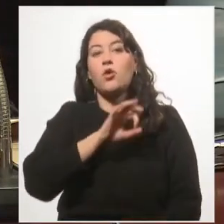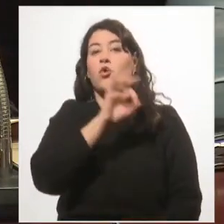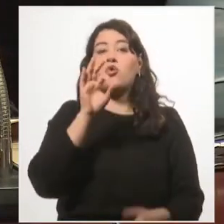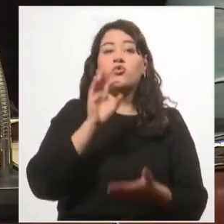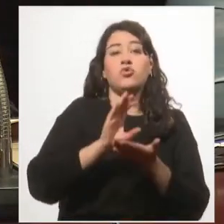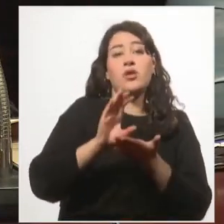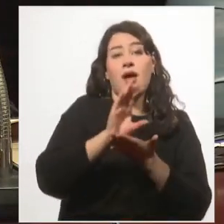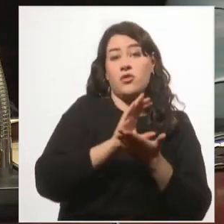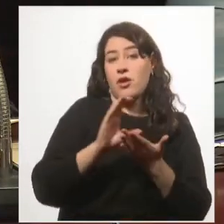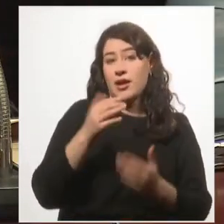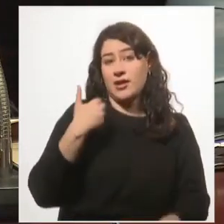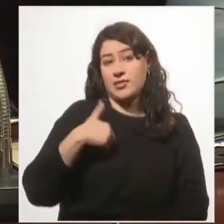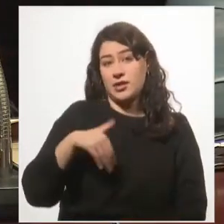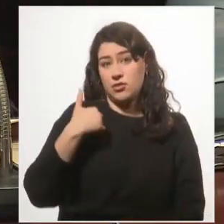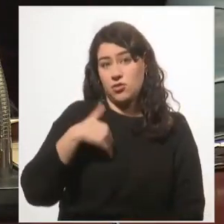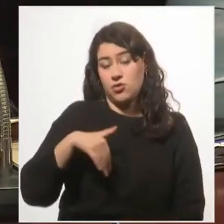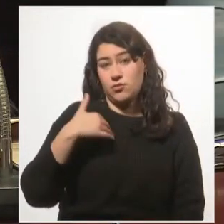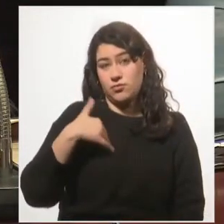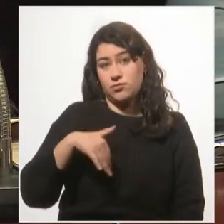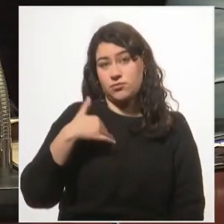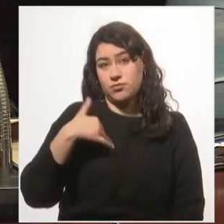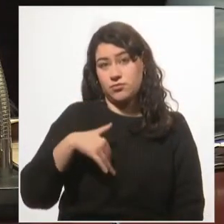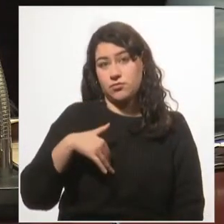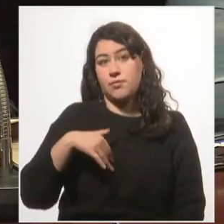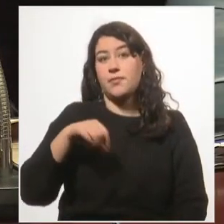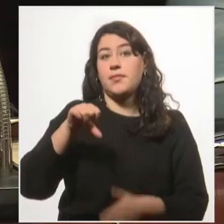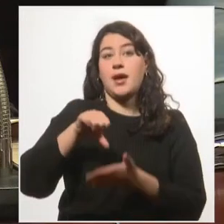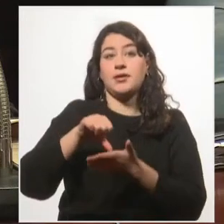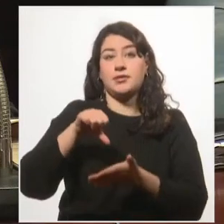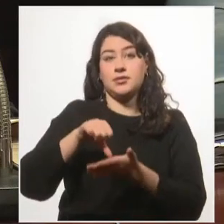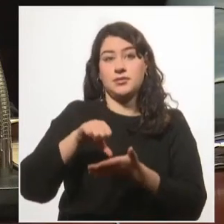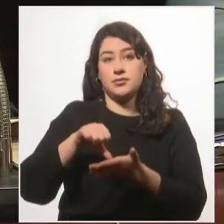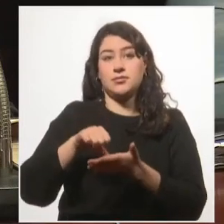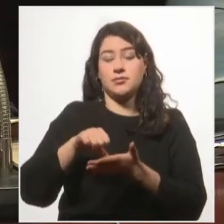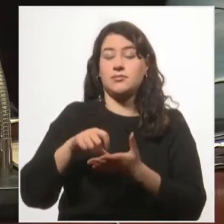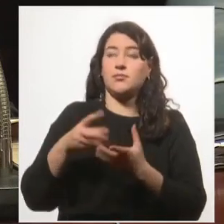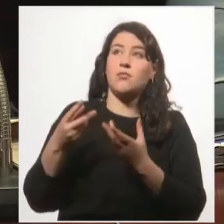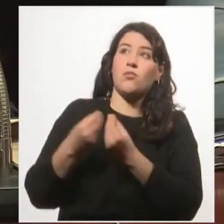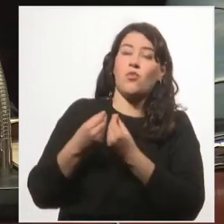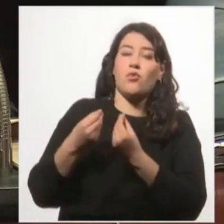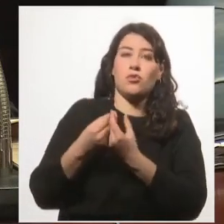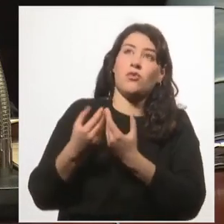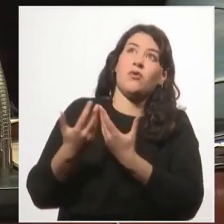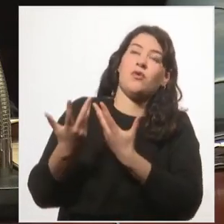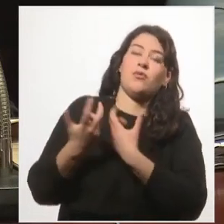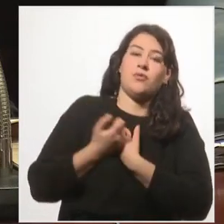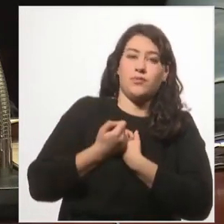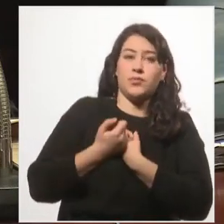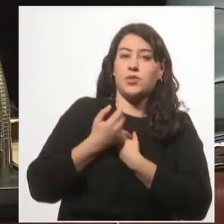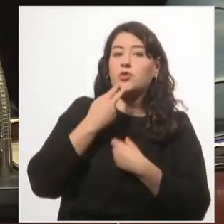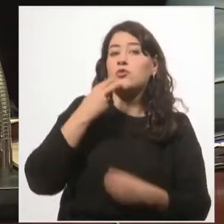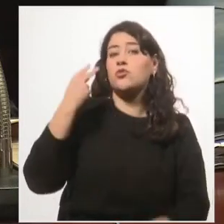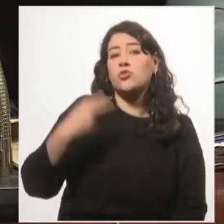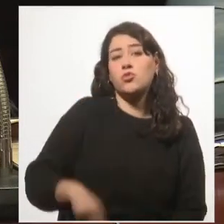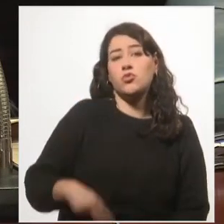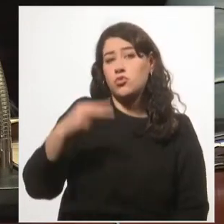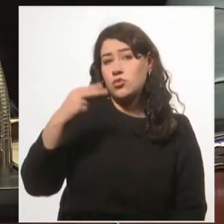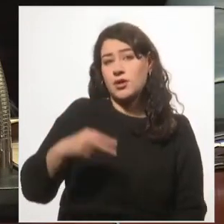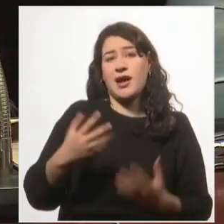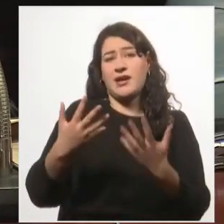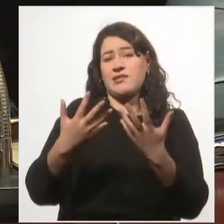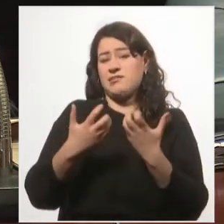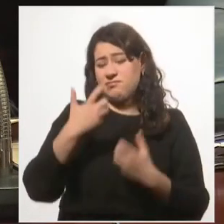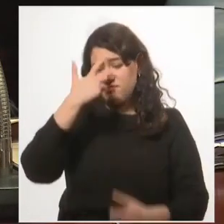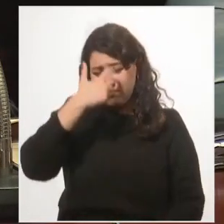argentino, la que el país al que tanto le debo. Nunca he querido ser ni